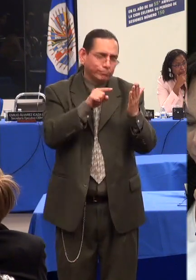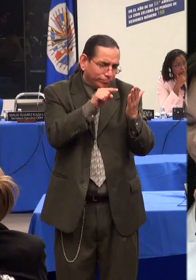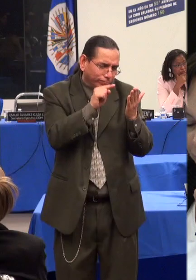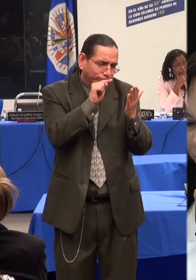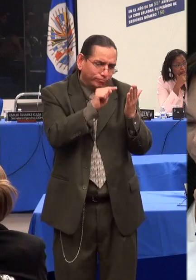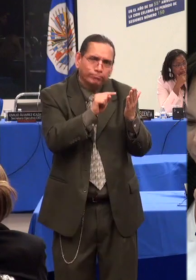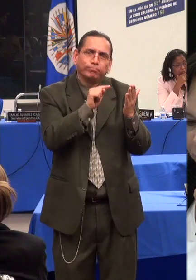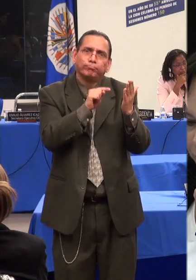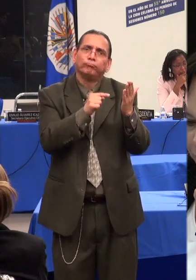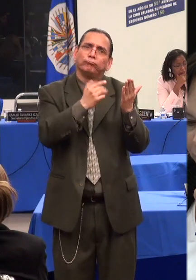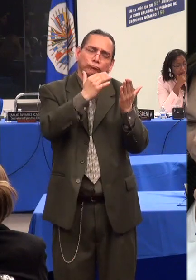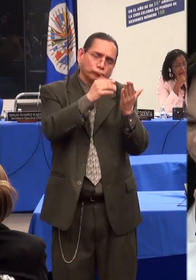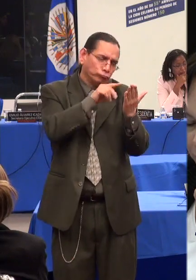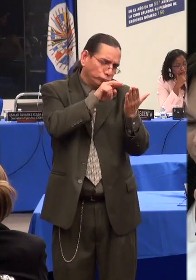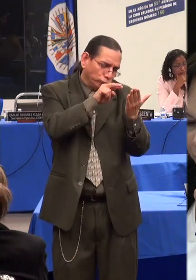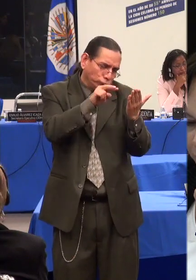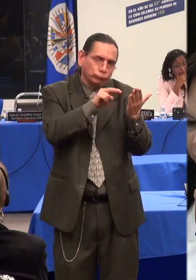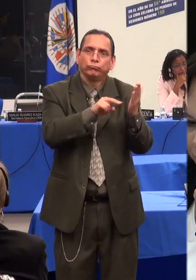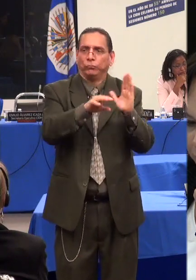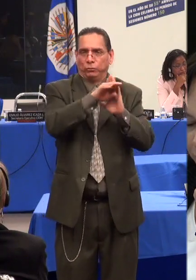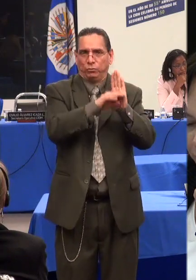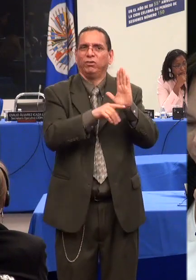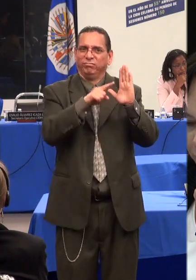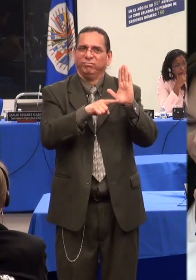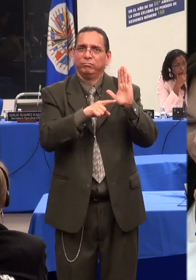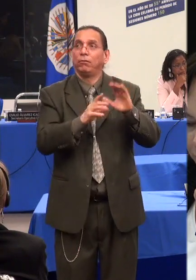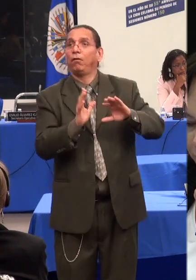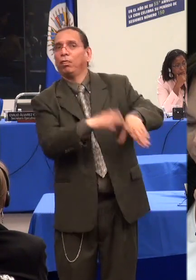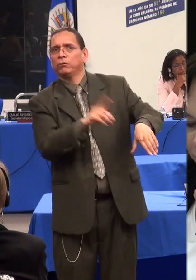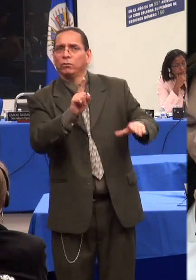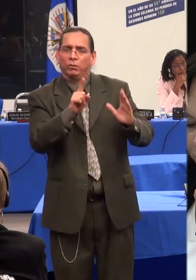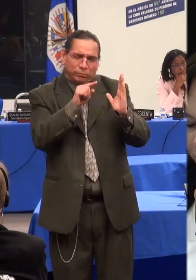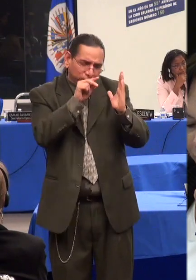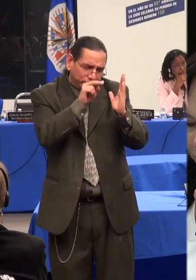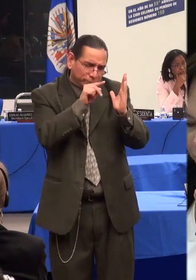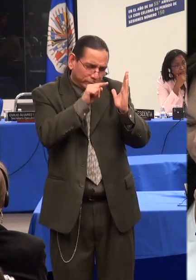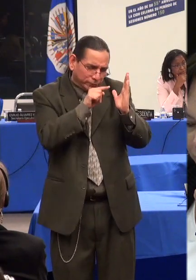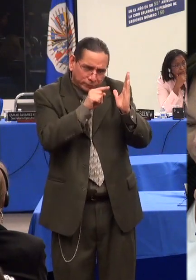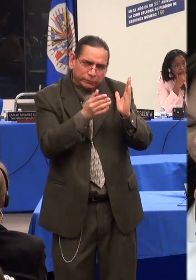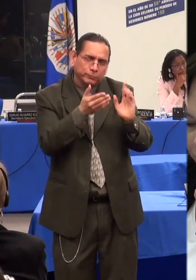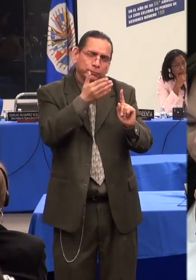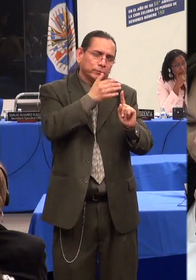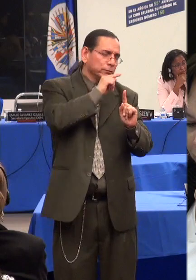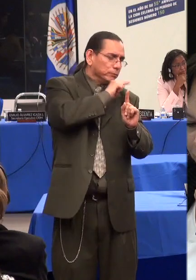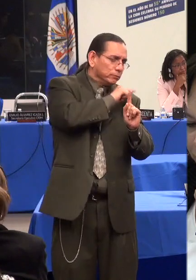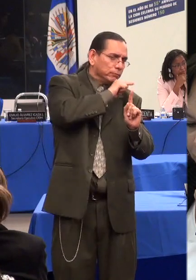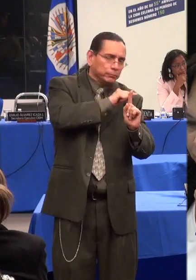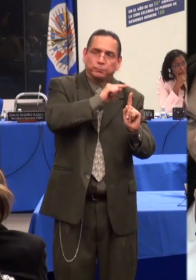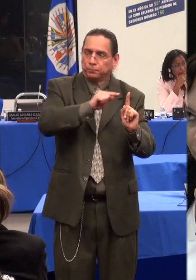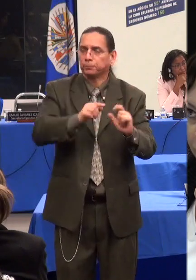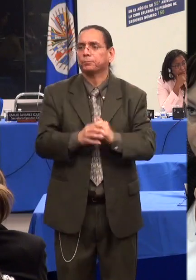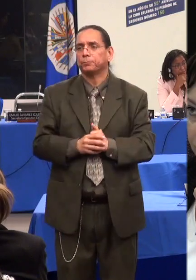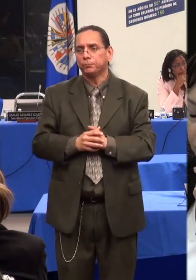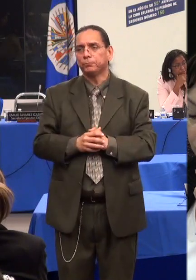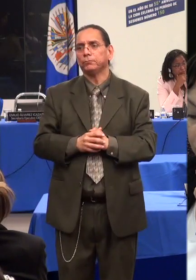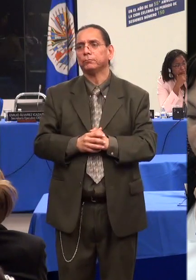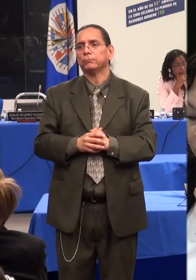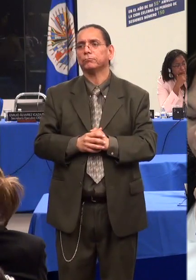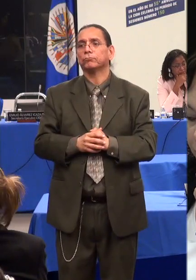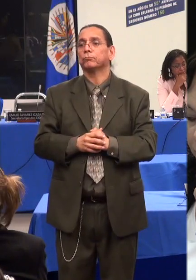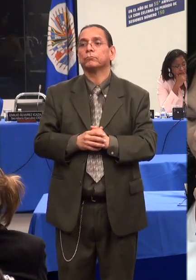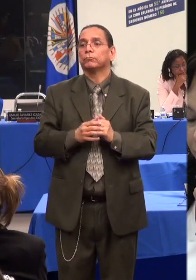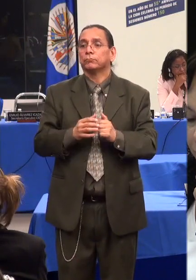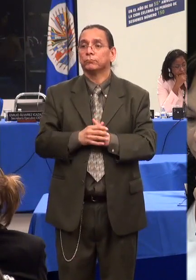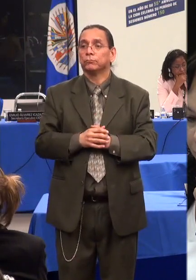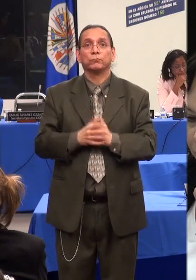por supuesto que el acompañamiento del apoyo a la mayor posibilidad de autonomía para la decisión de su propia vida por parte de las